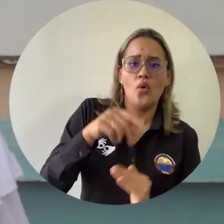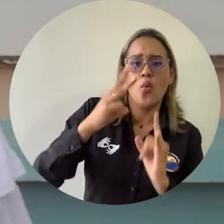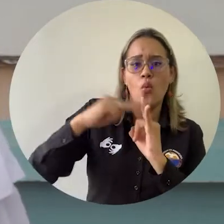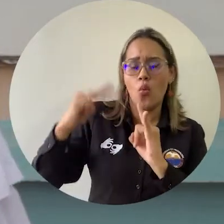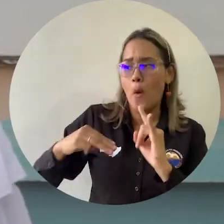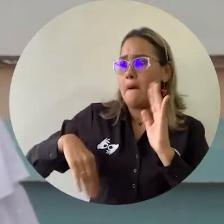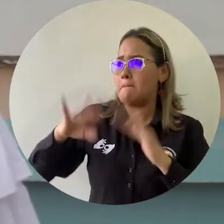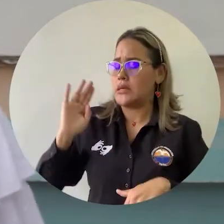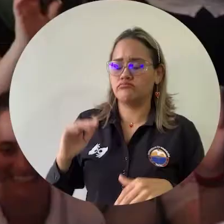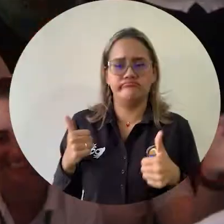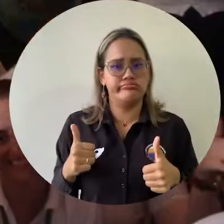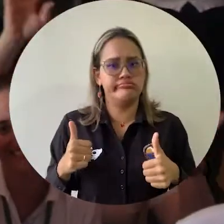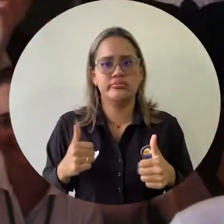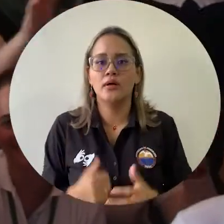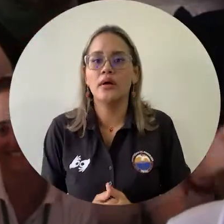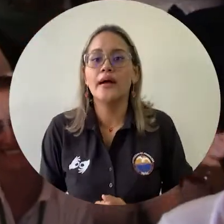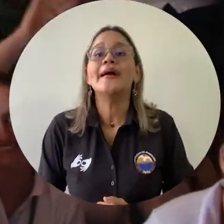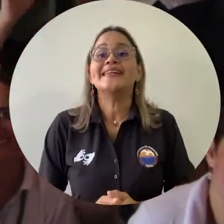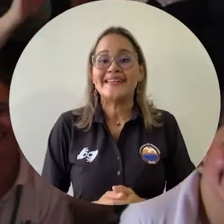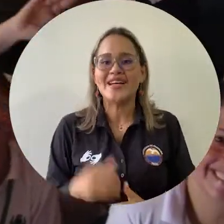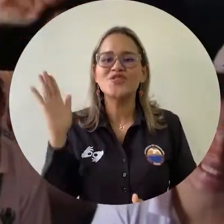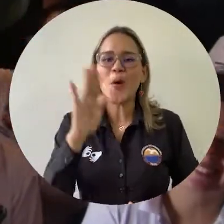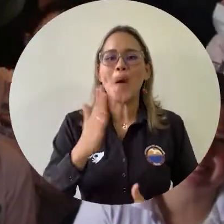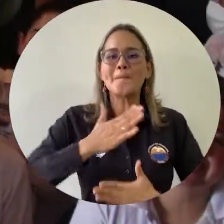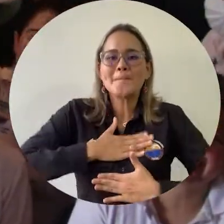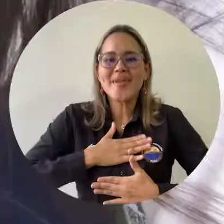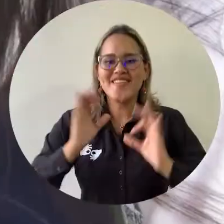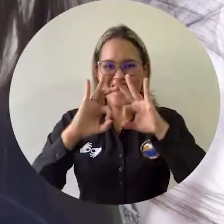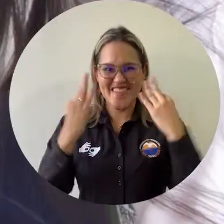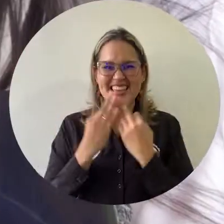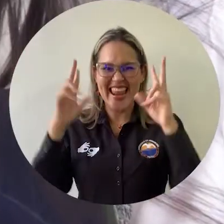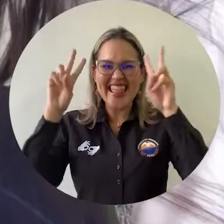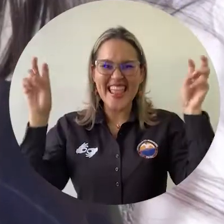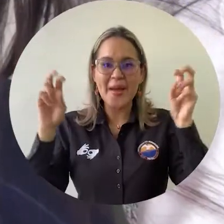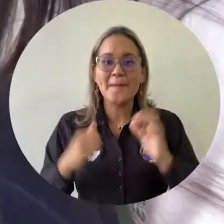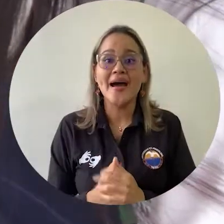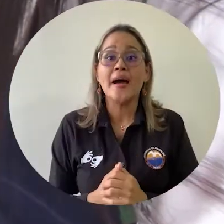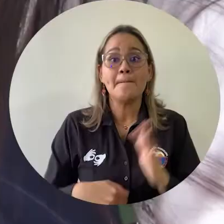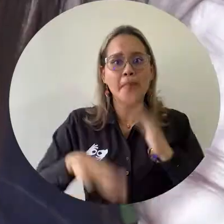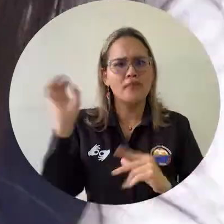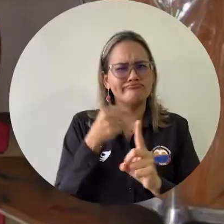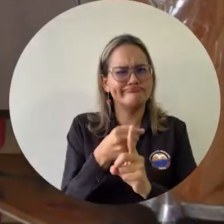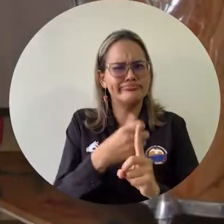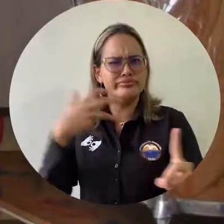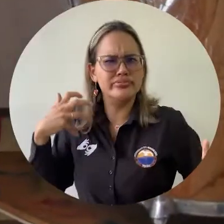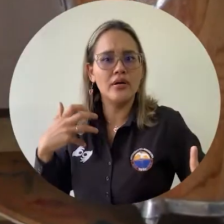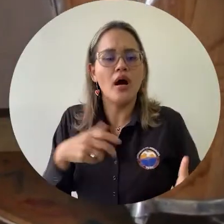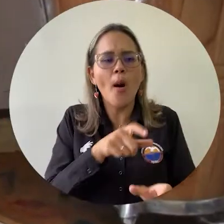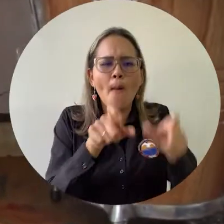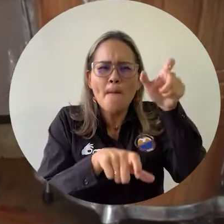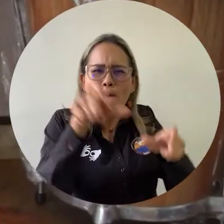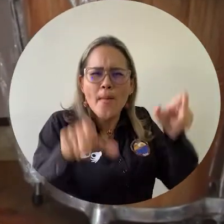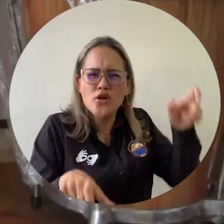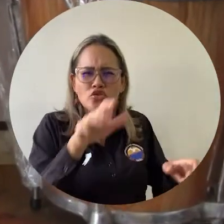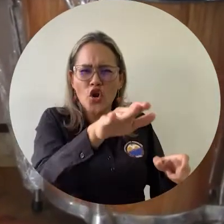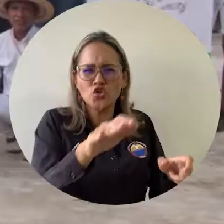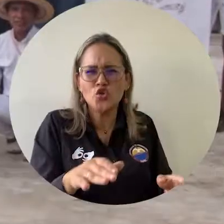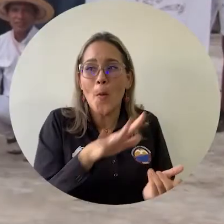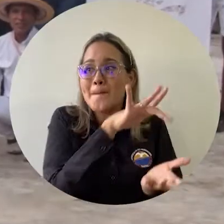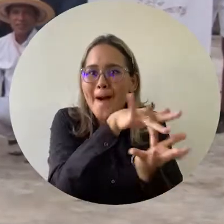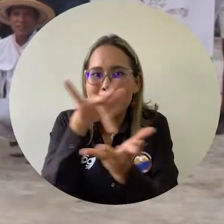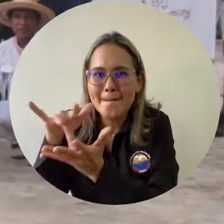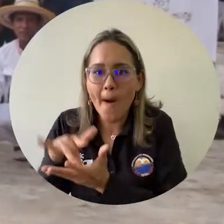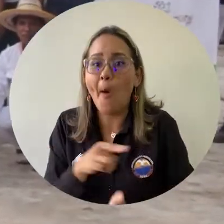ICBF y a la Universidad del Magdalena. La modalidad Mi Familia ha realizado un significativo impacto en los hogares participantes